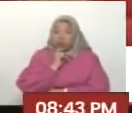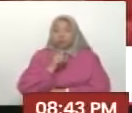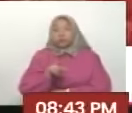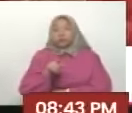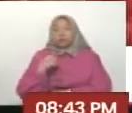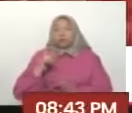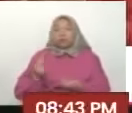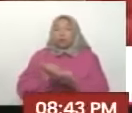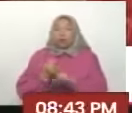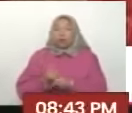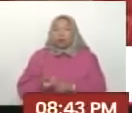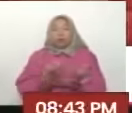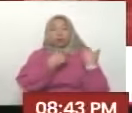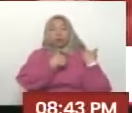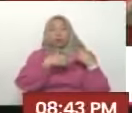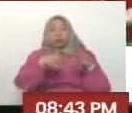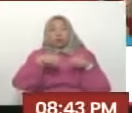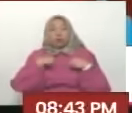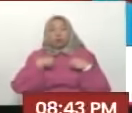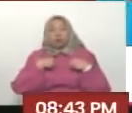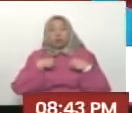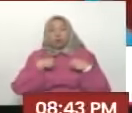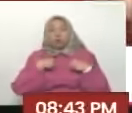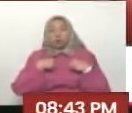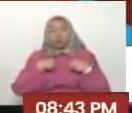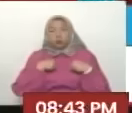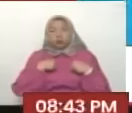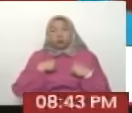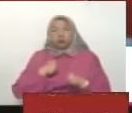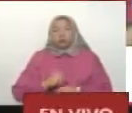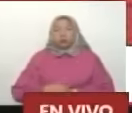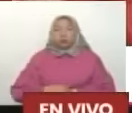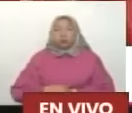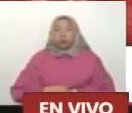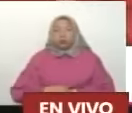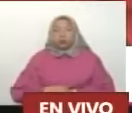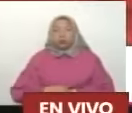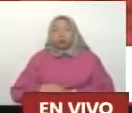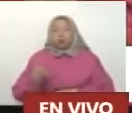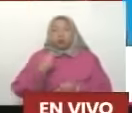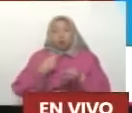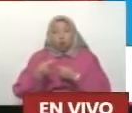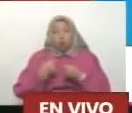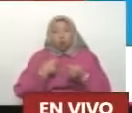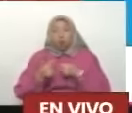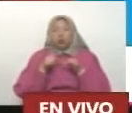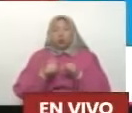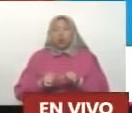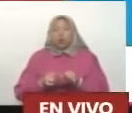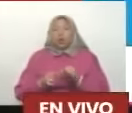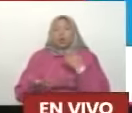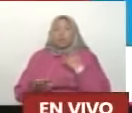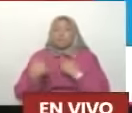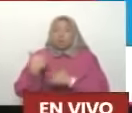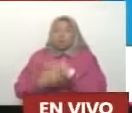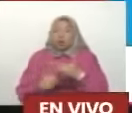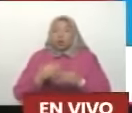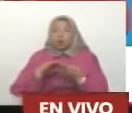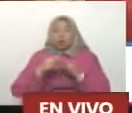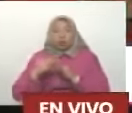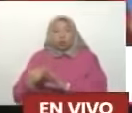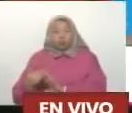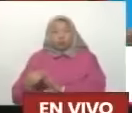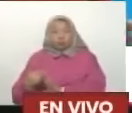usted nos asignó esta tarea no fue cuadrar, organizar los consejos comunales, fue seguirle el paso a las comunidades.